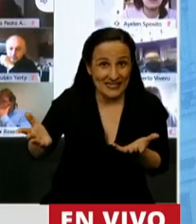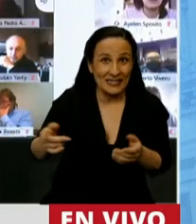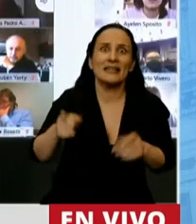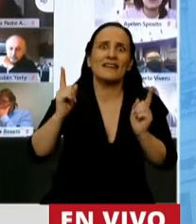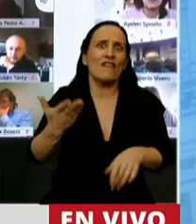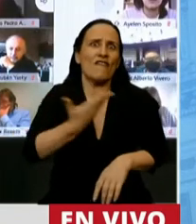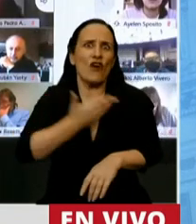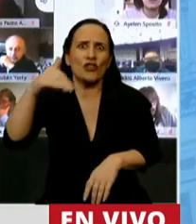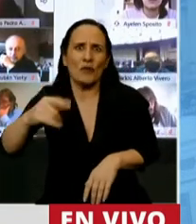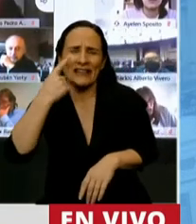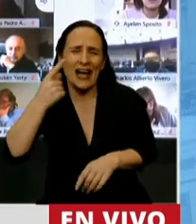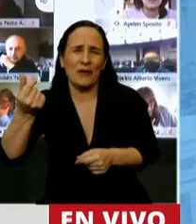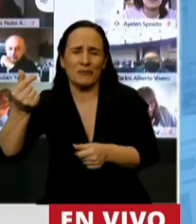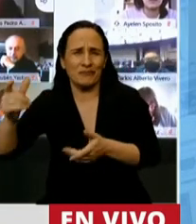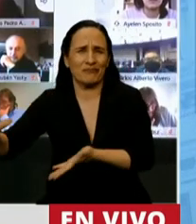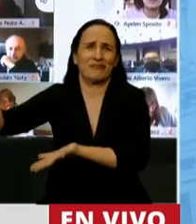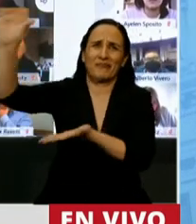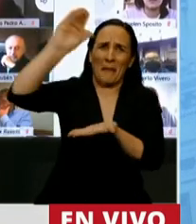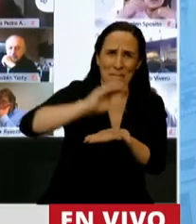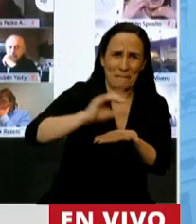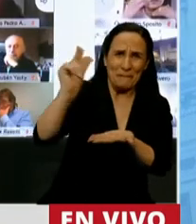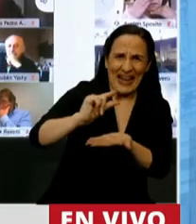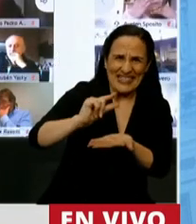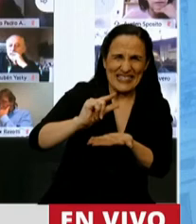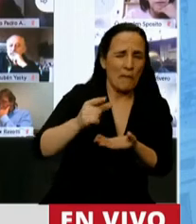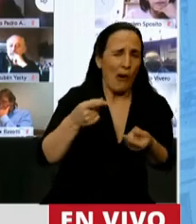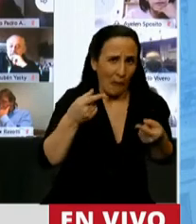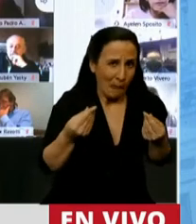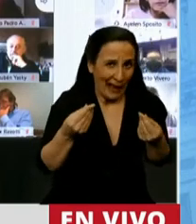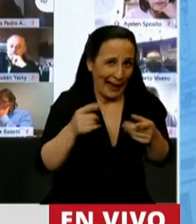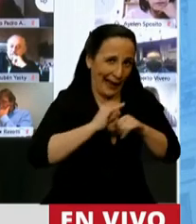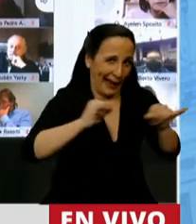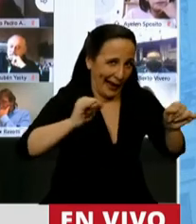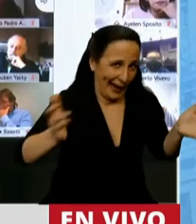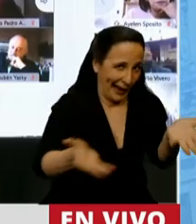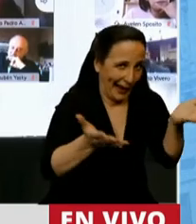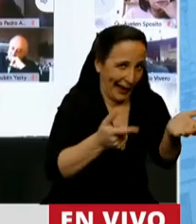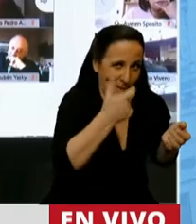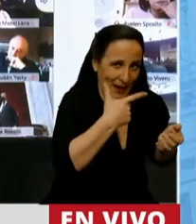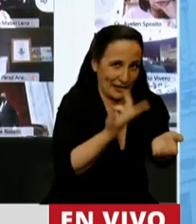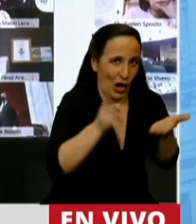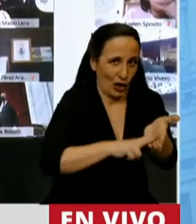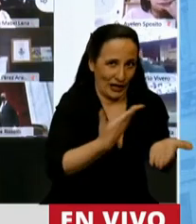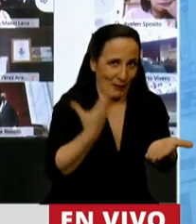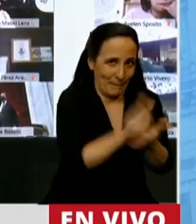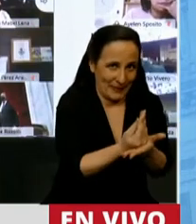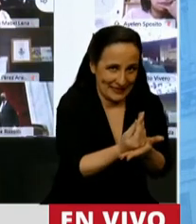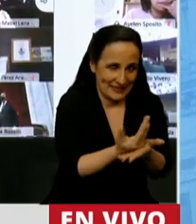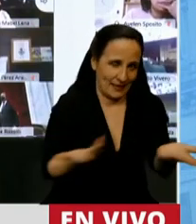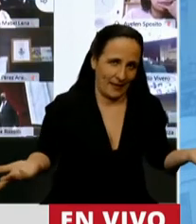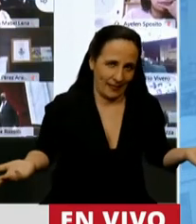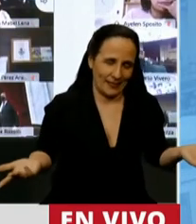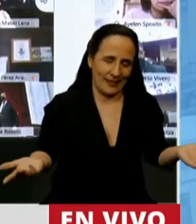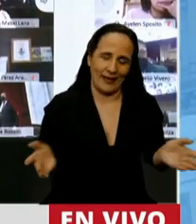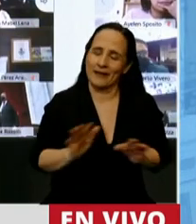nuestra historia y de la del organismo para financiar la campaña electoral por la fallida reelección del expresidente. Eso, después de haber